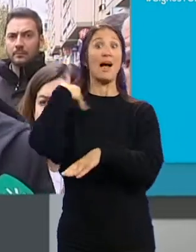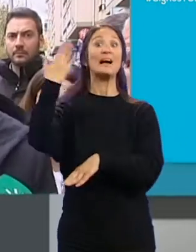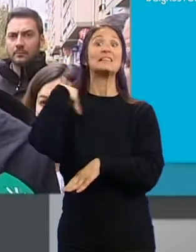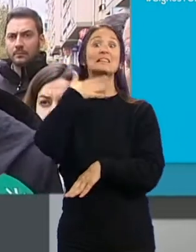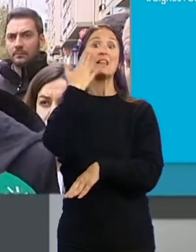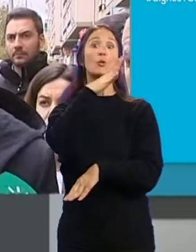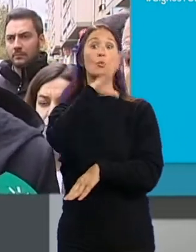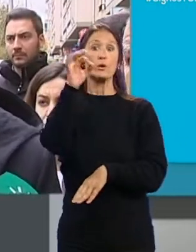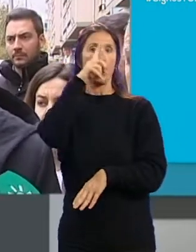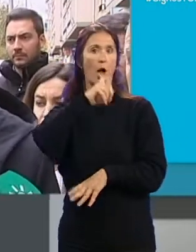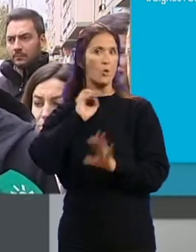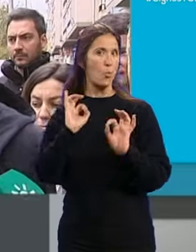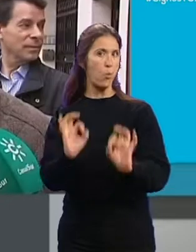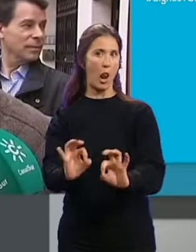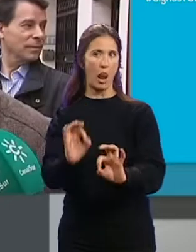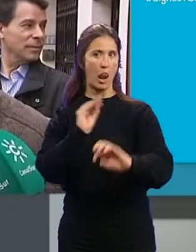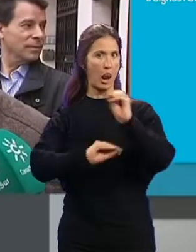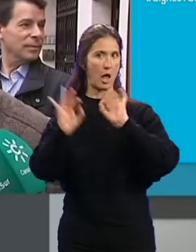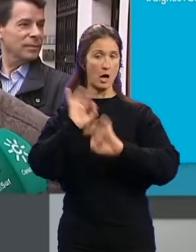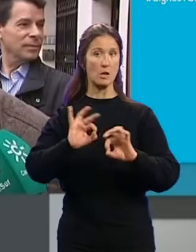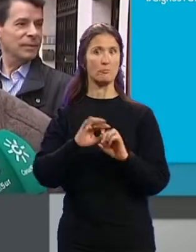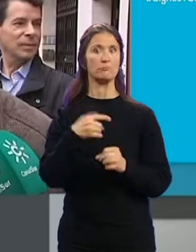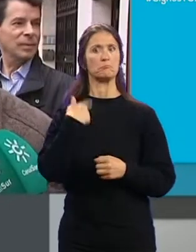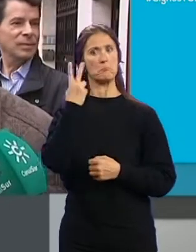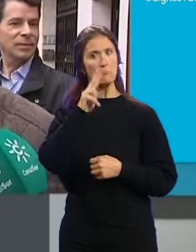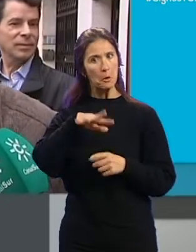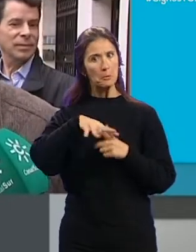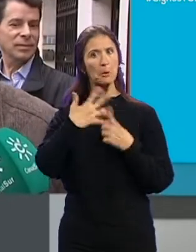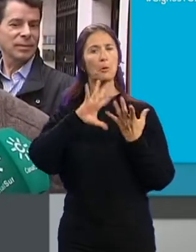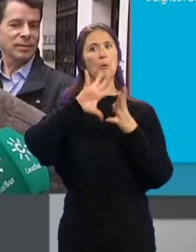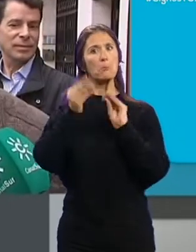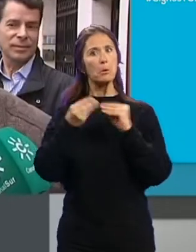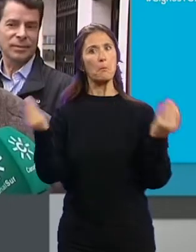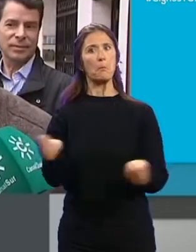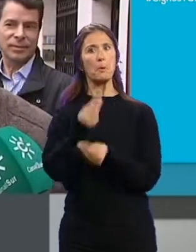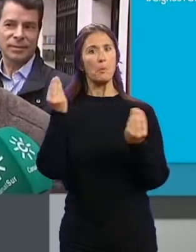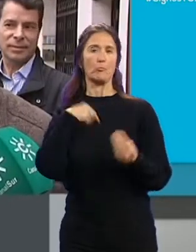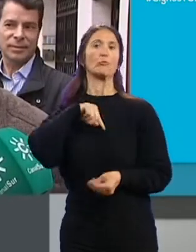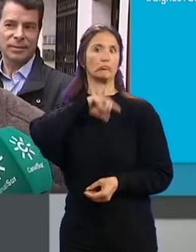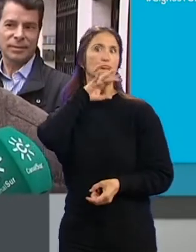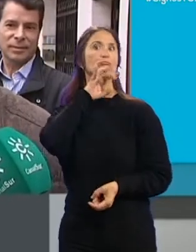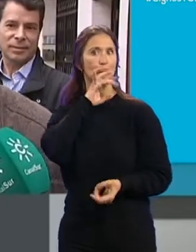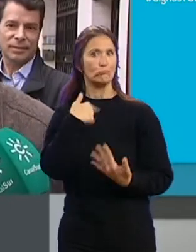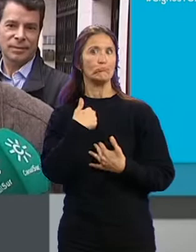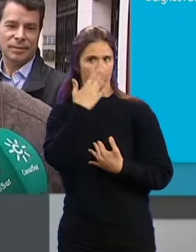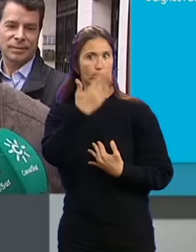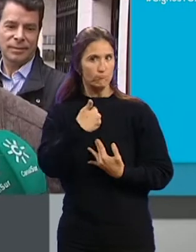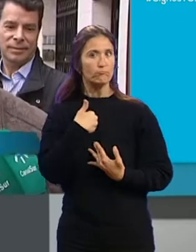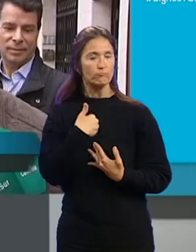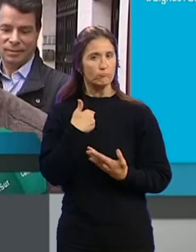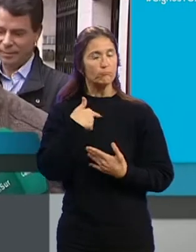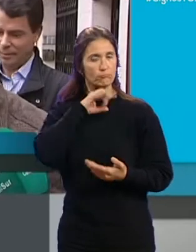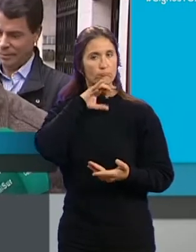años prácticamente no se intervenía. Por fin estamos viendo las realidades y claro tenemos que estar contentos hoy un día para nosotros... verdad que estamos